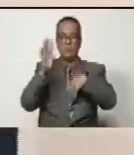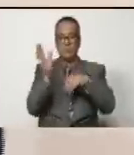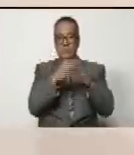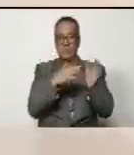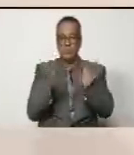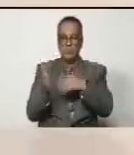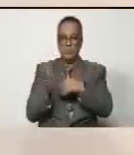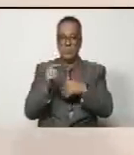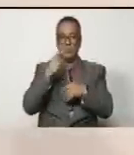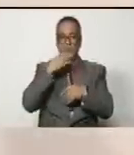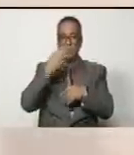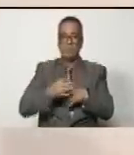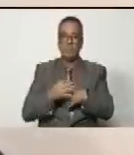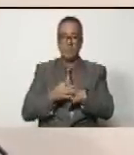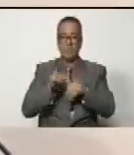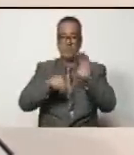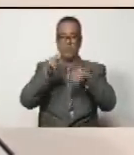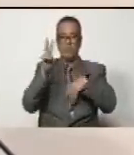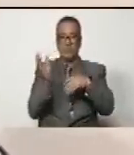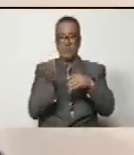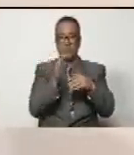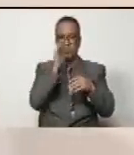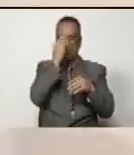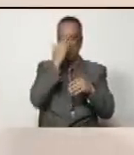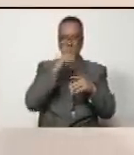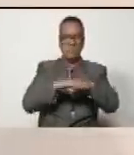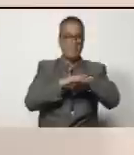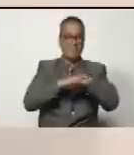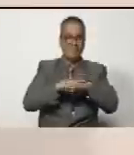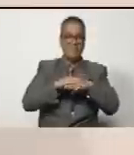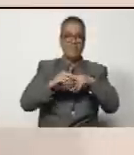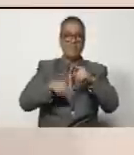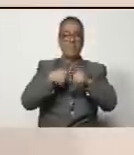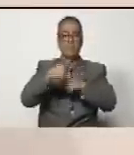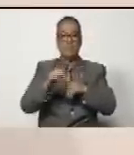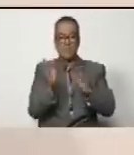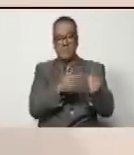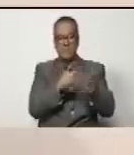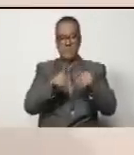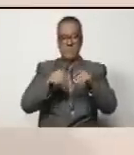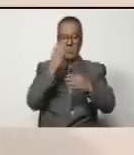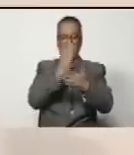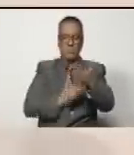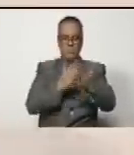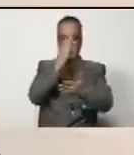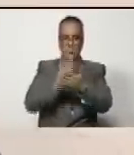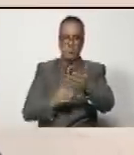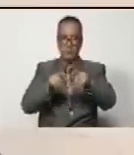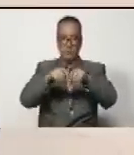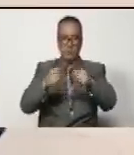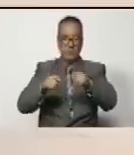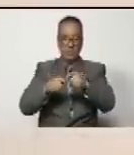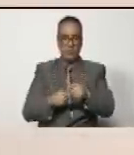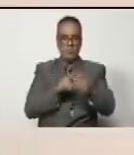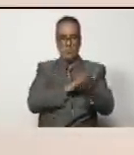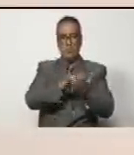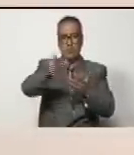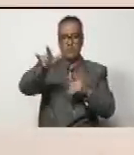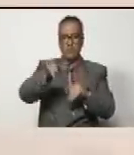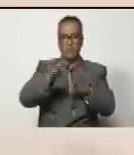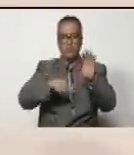febrero, blanca, ¿verdad? 12 de febrero voló. Días después aparece picado ese avión en un aeropuerto,